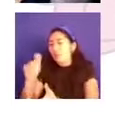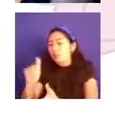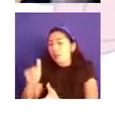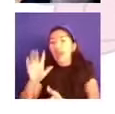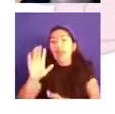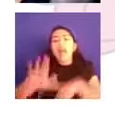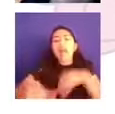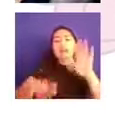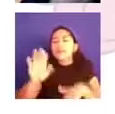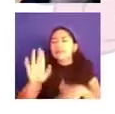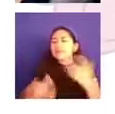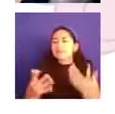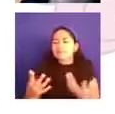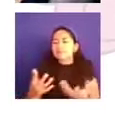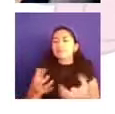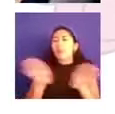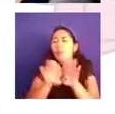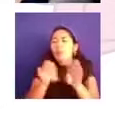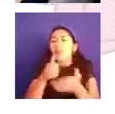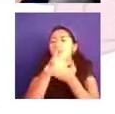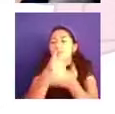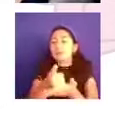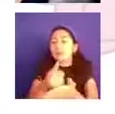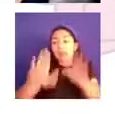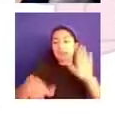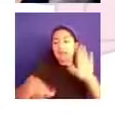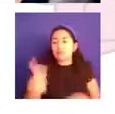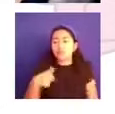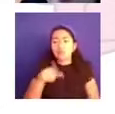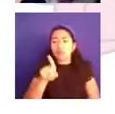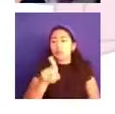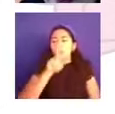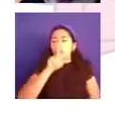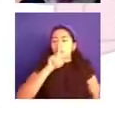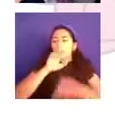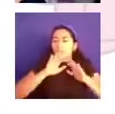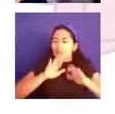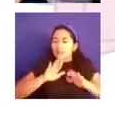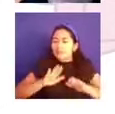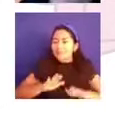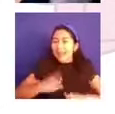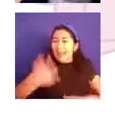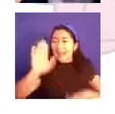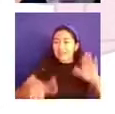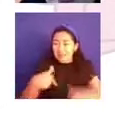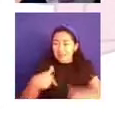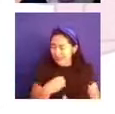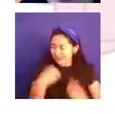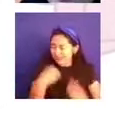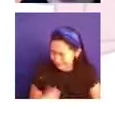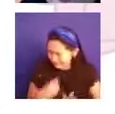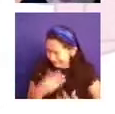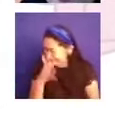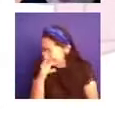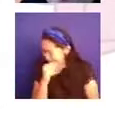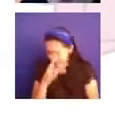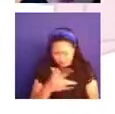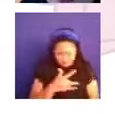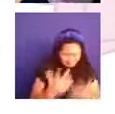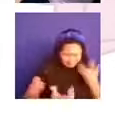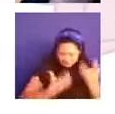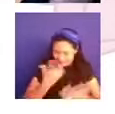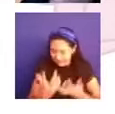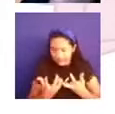porque ninguna palabra puede expresar lo que está pasando por tu mente y tu corazón. Cuando nos percatamos y nos notamos